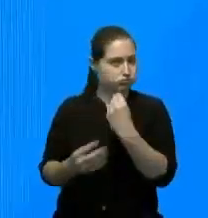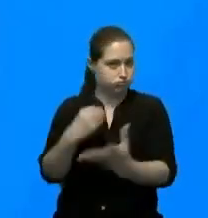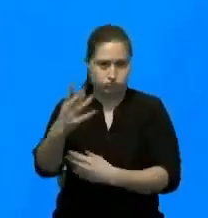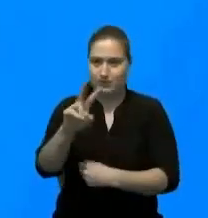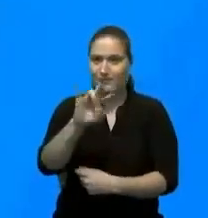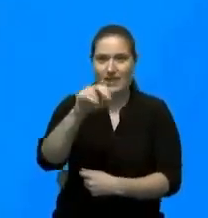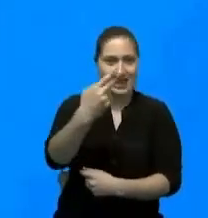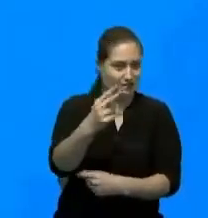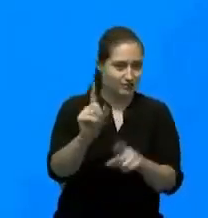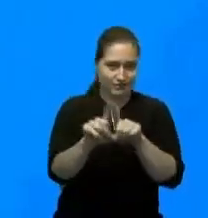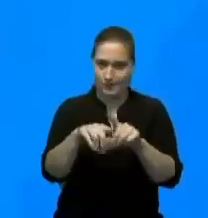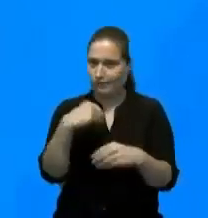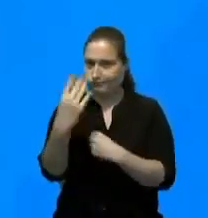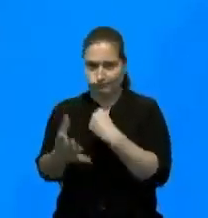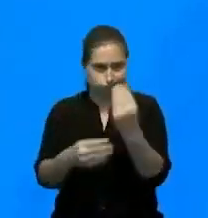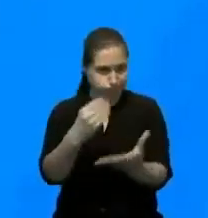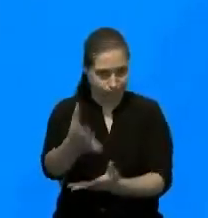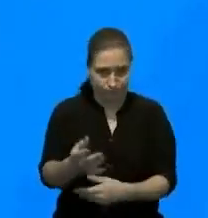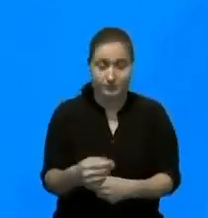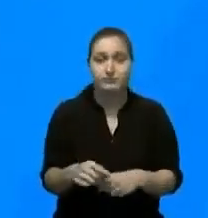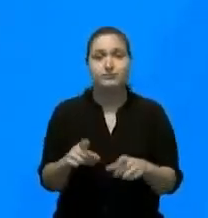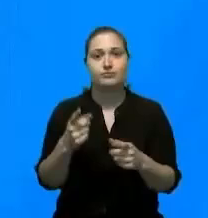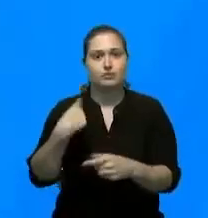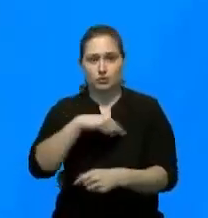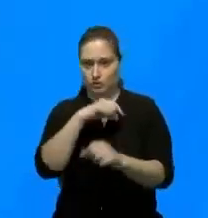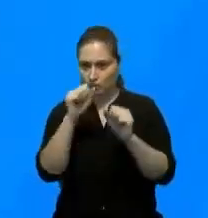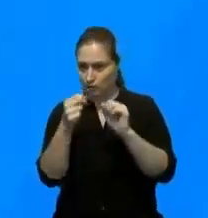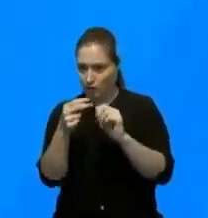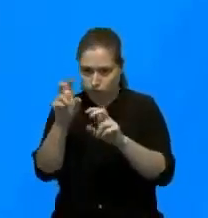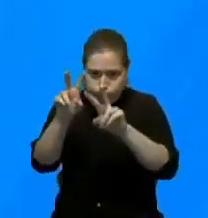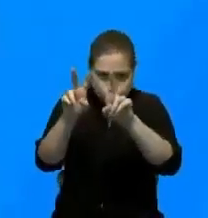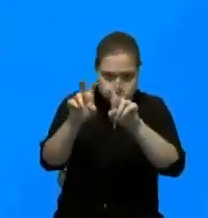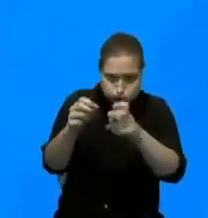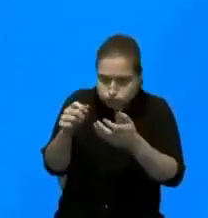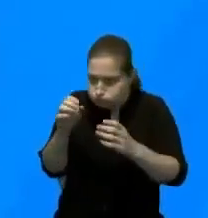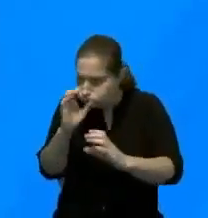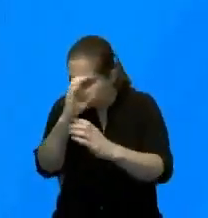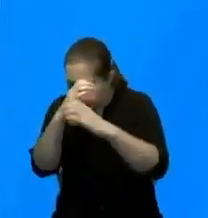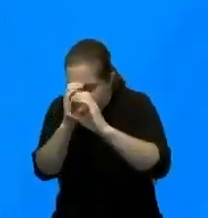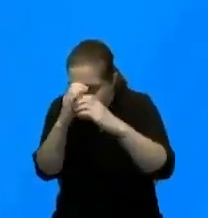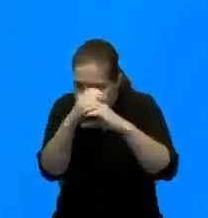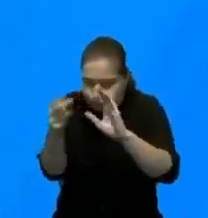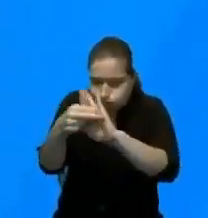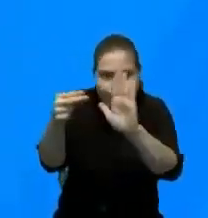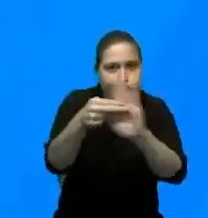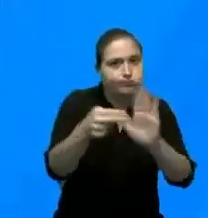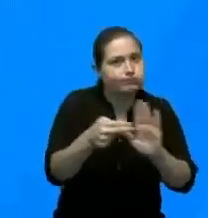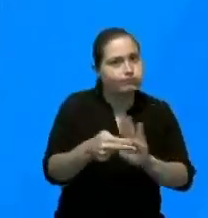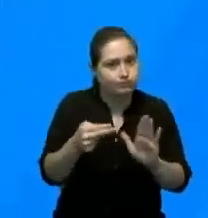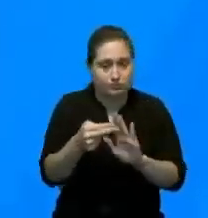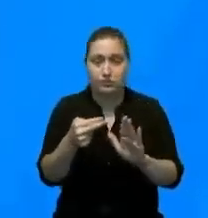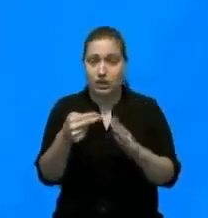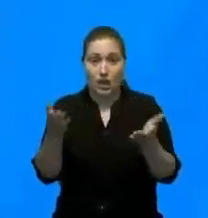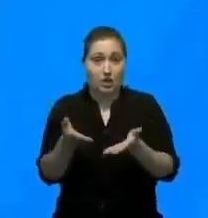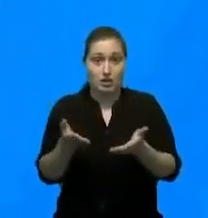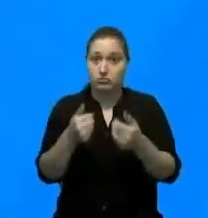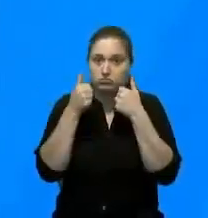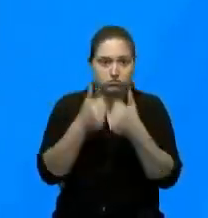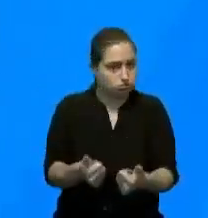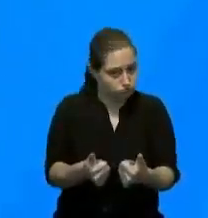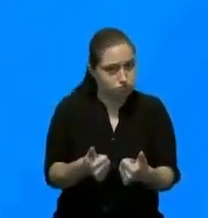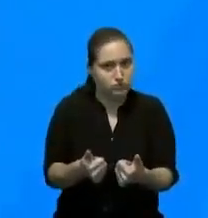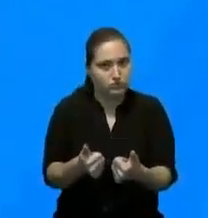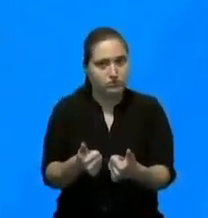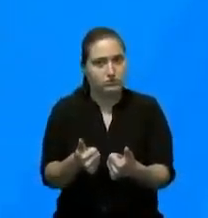y tenemos una técnica de diagnósticos superior a la mayoría de los países para detectar cuáles son resistentes y cuáles no y darle seguimiento de manera